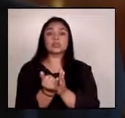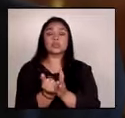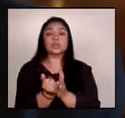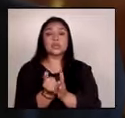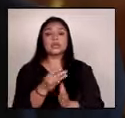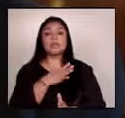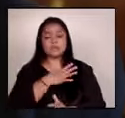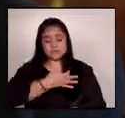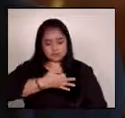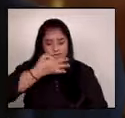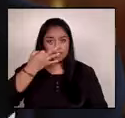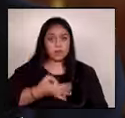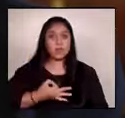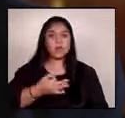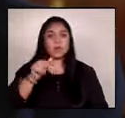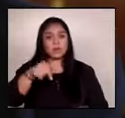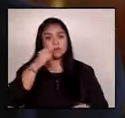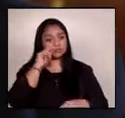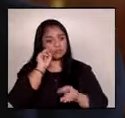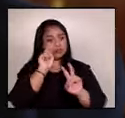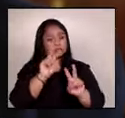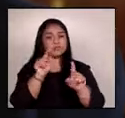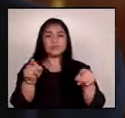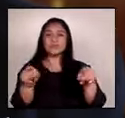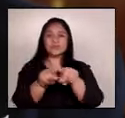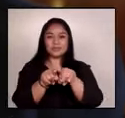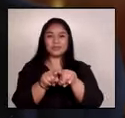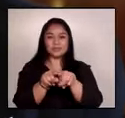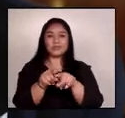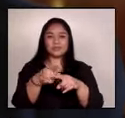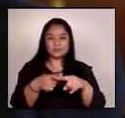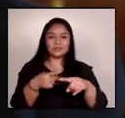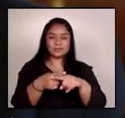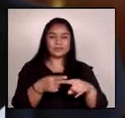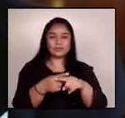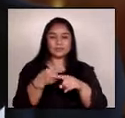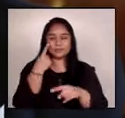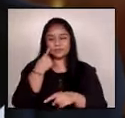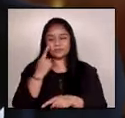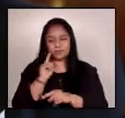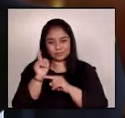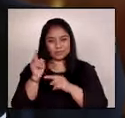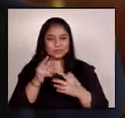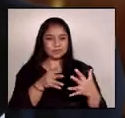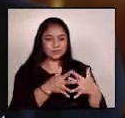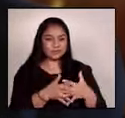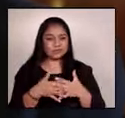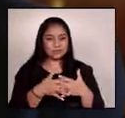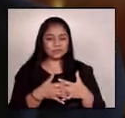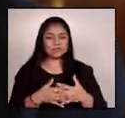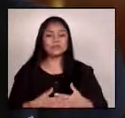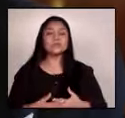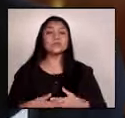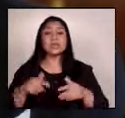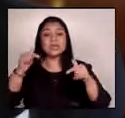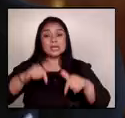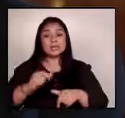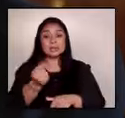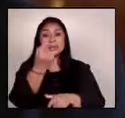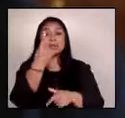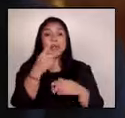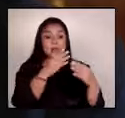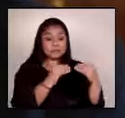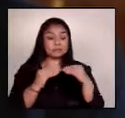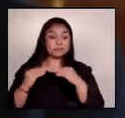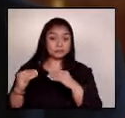Tengo la seguridad de que esta visión es compartida con nuestros socios en Estados Unidos. Este primer diálogo